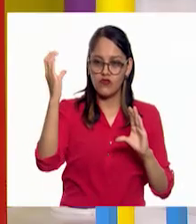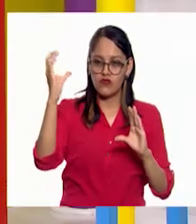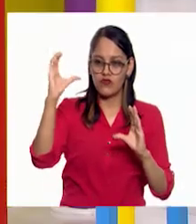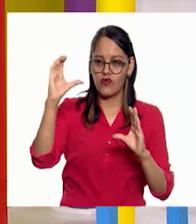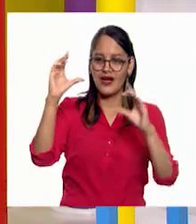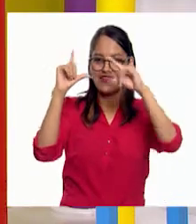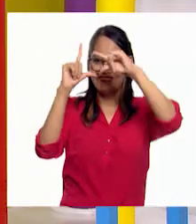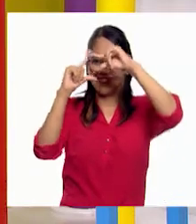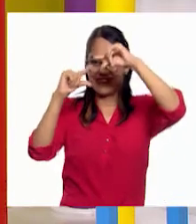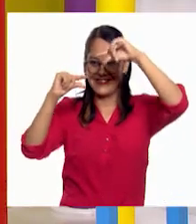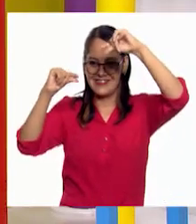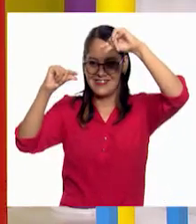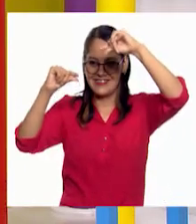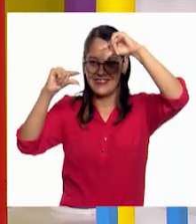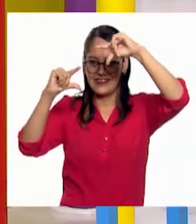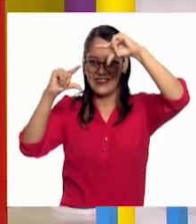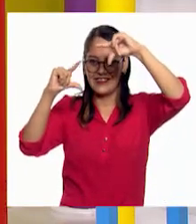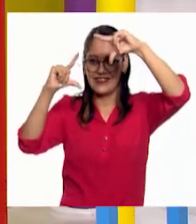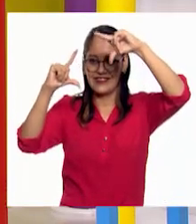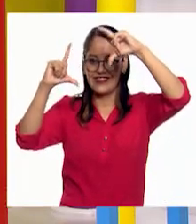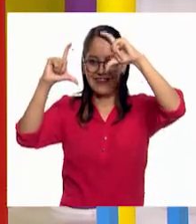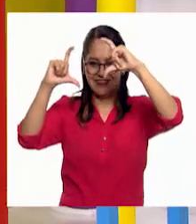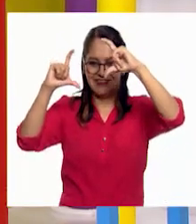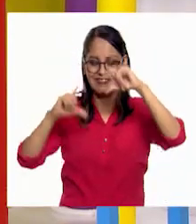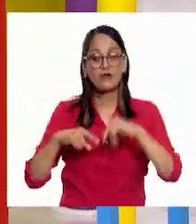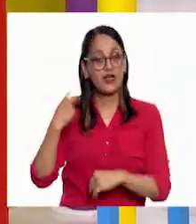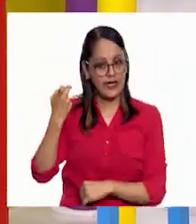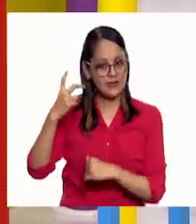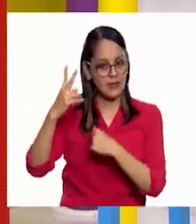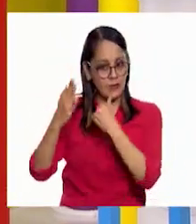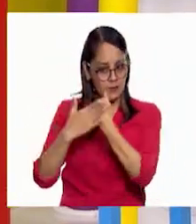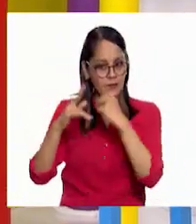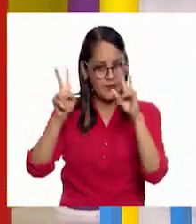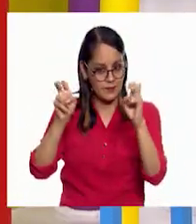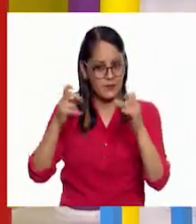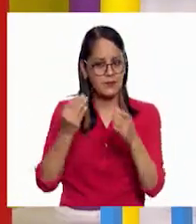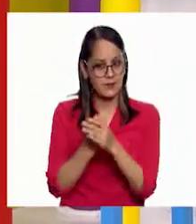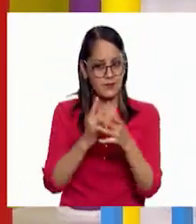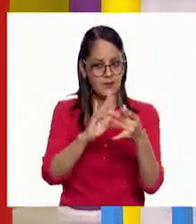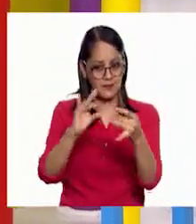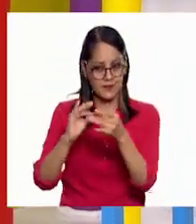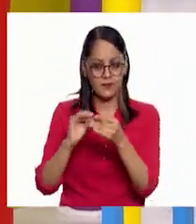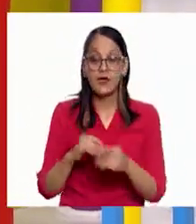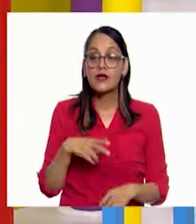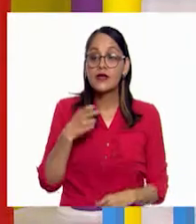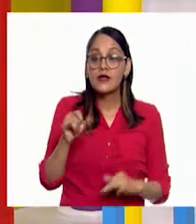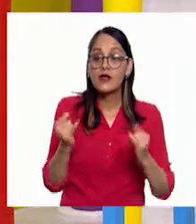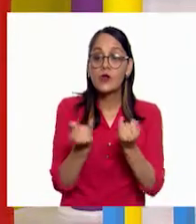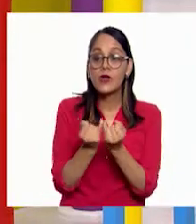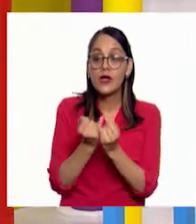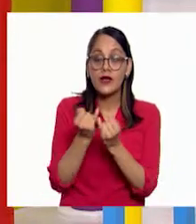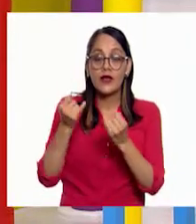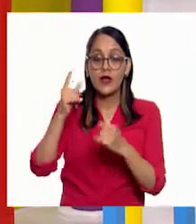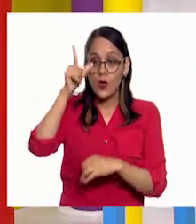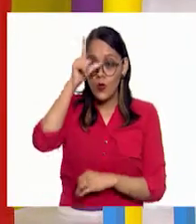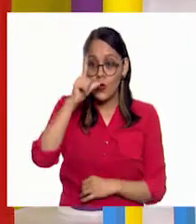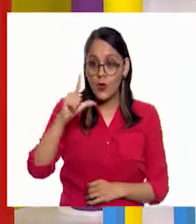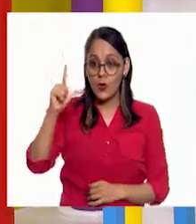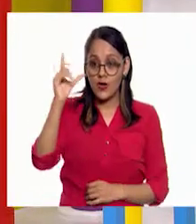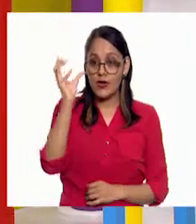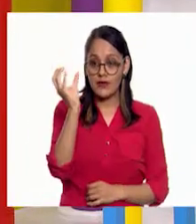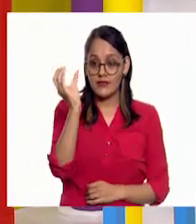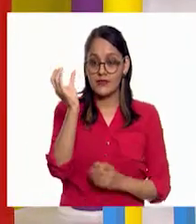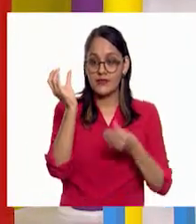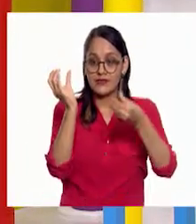pero como te lo dije, es el tema de la siguiente semana. Pero también, algo importante, que su tiempo de rotación, en el que gira